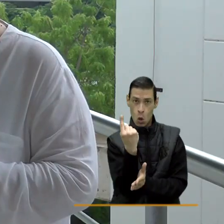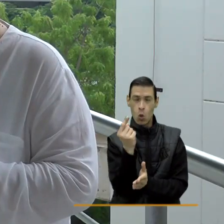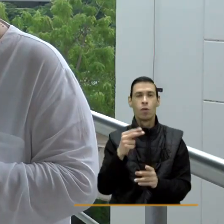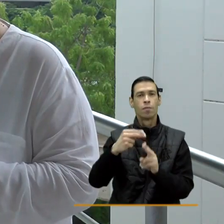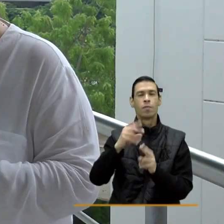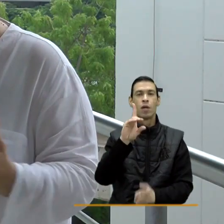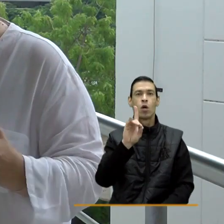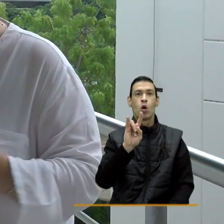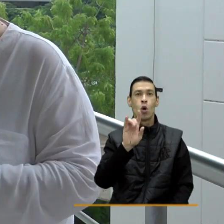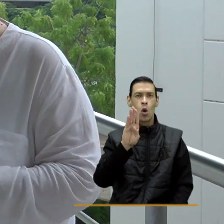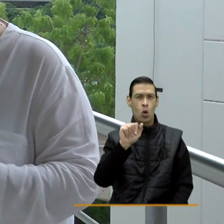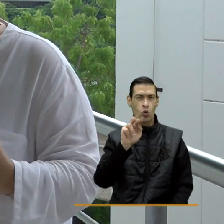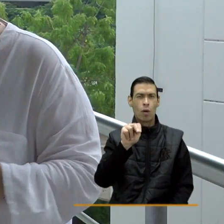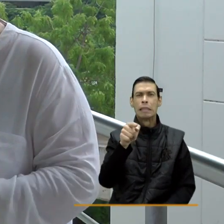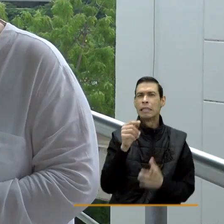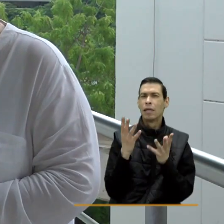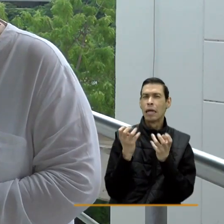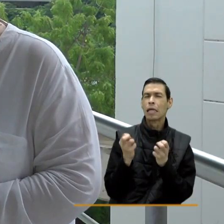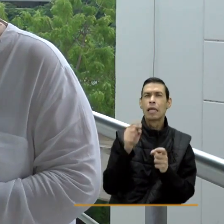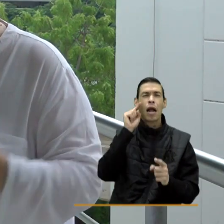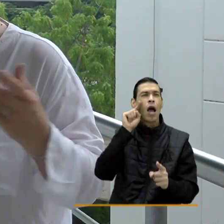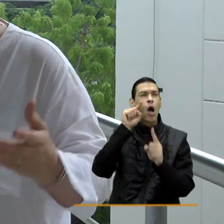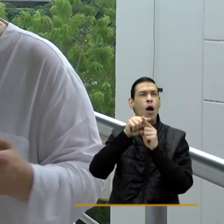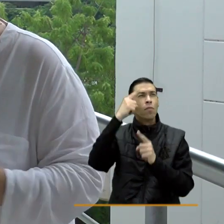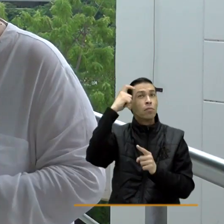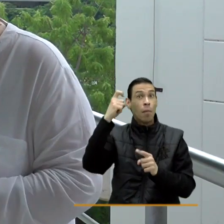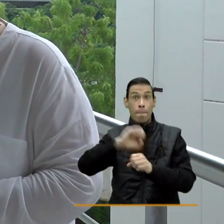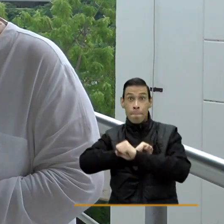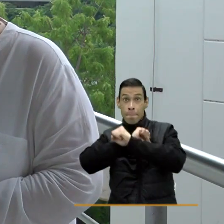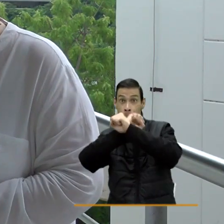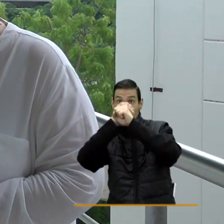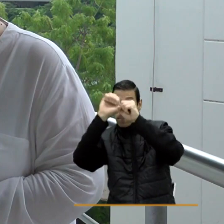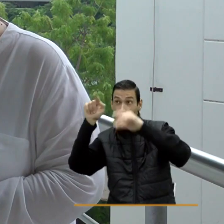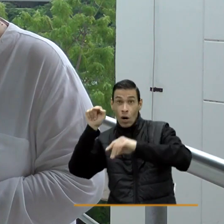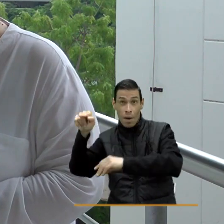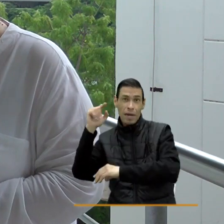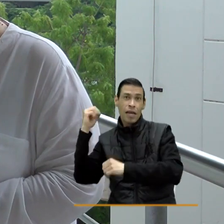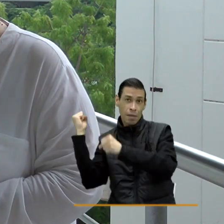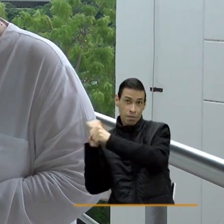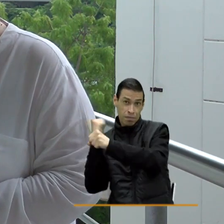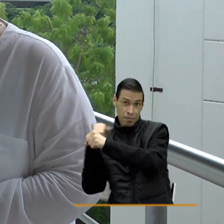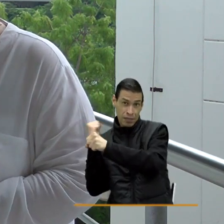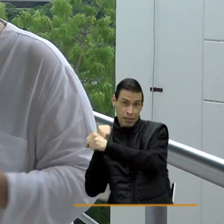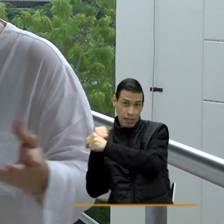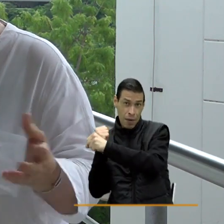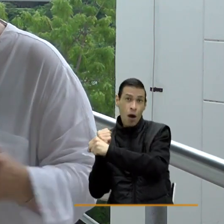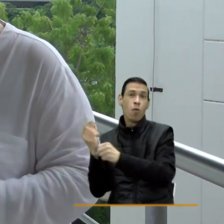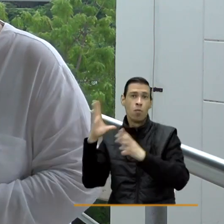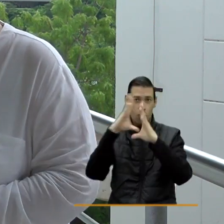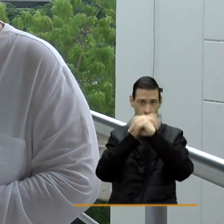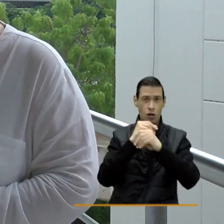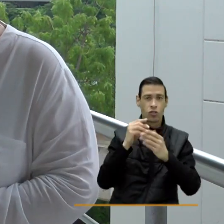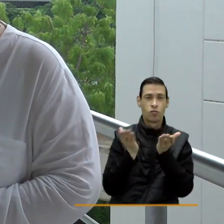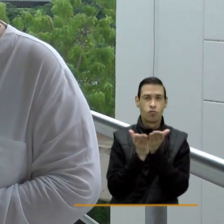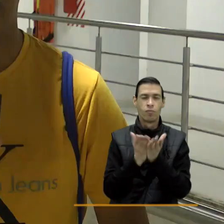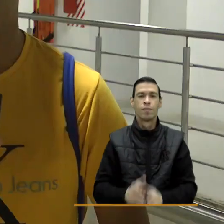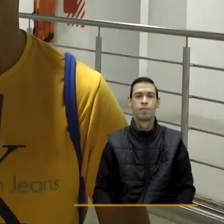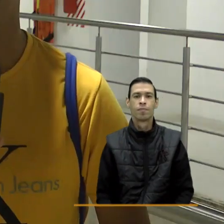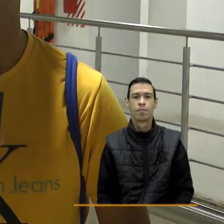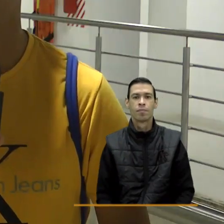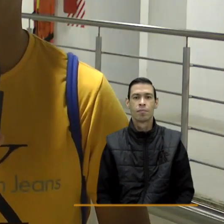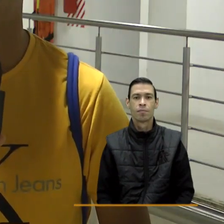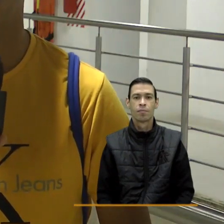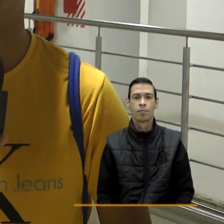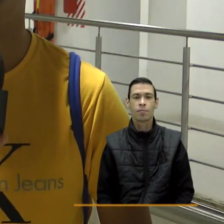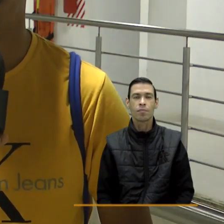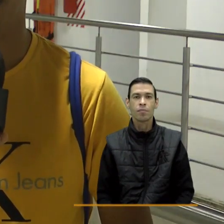Dubán Martínez. Él es un chico con muchas aspiraciones que trabaja en el día en una entidad pública de Cincelejo. Conozcamos su historia. Es